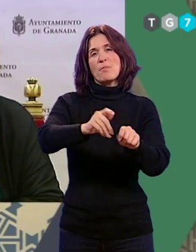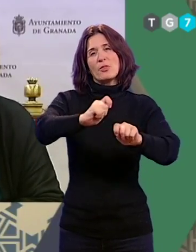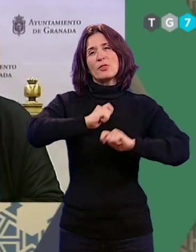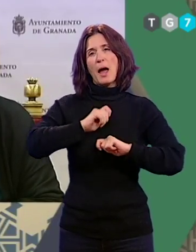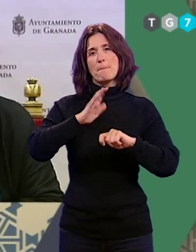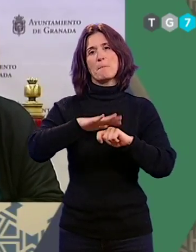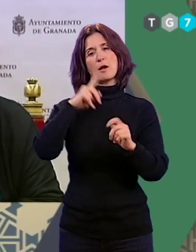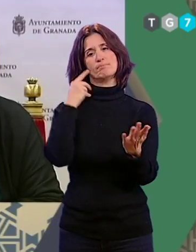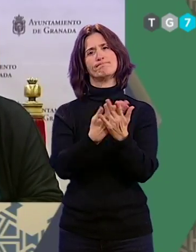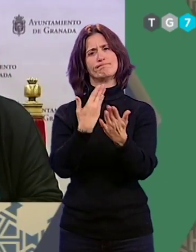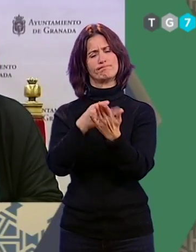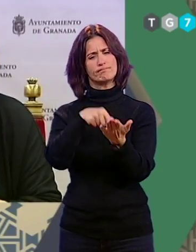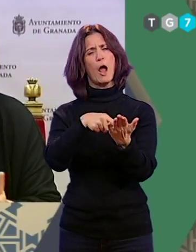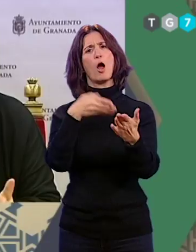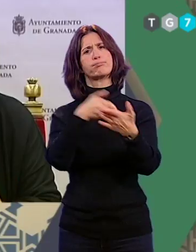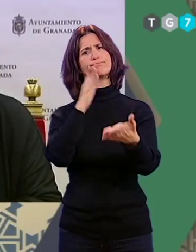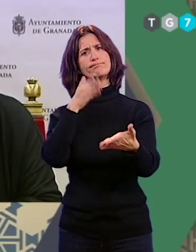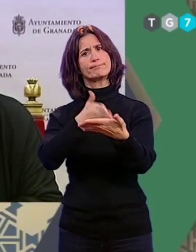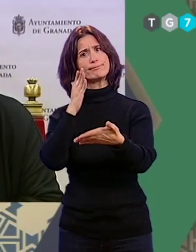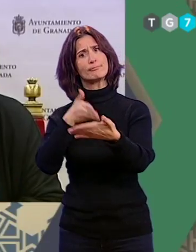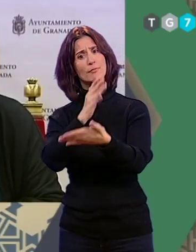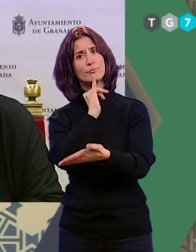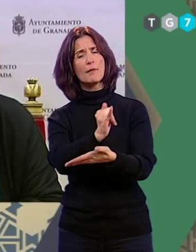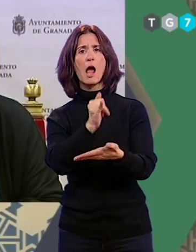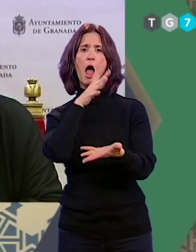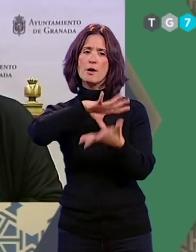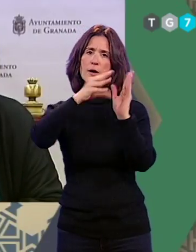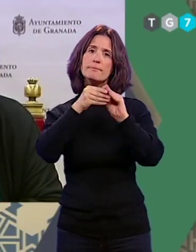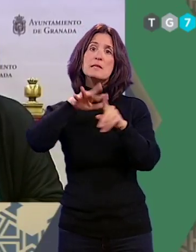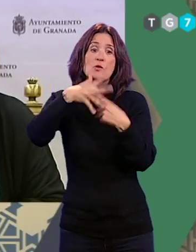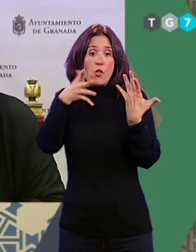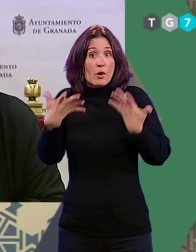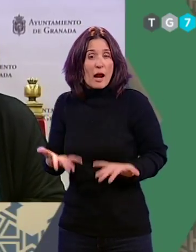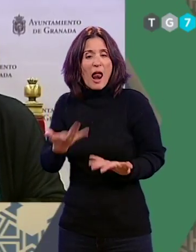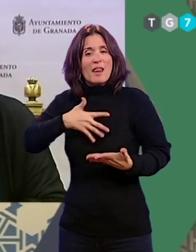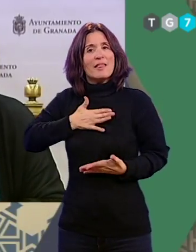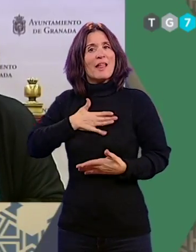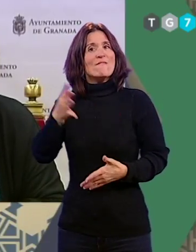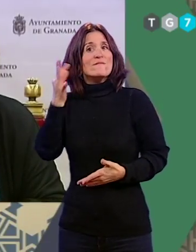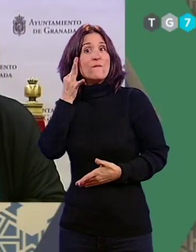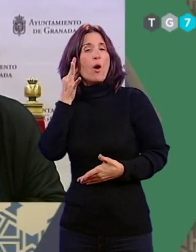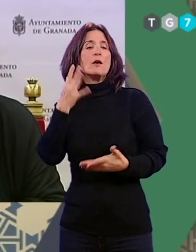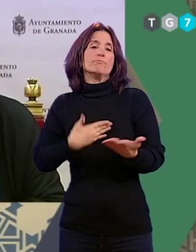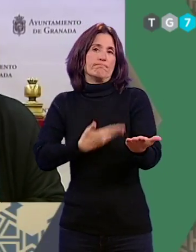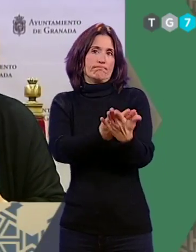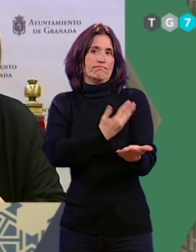a evidenciar los obstáculos y a poner de manifiesto las realidades femeninas en nuestra ciudad.